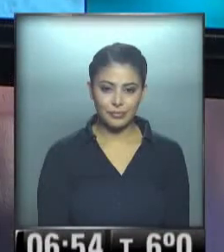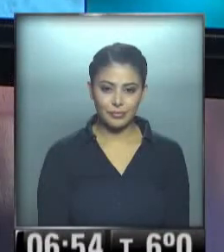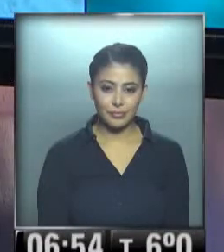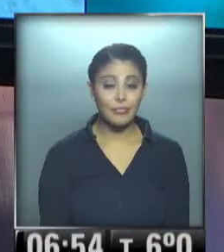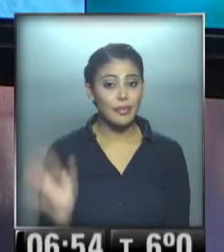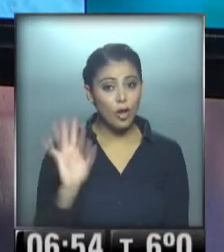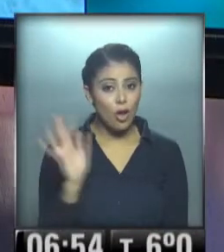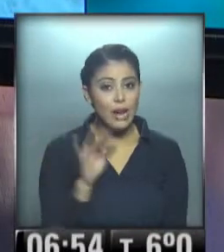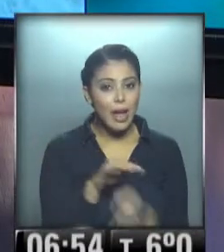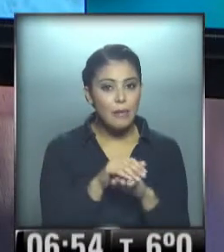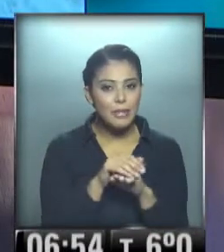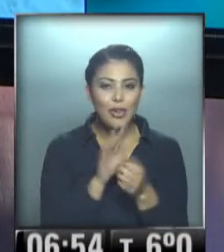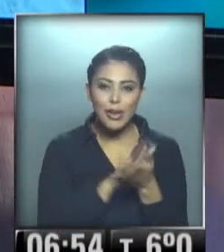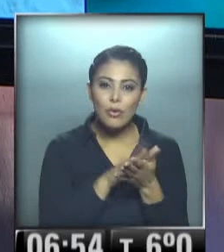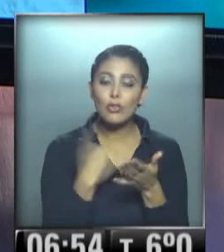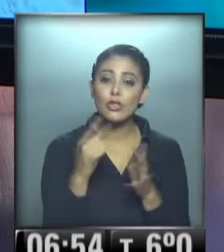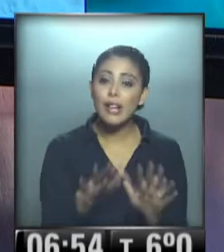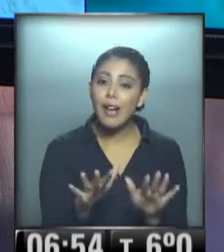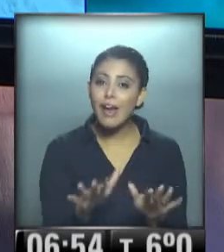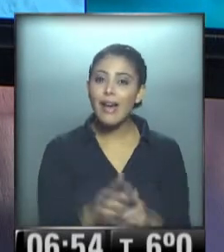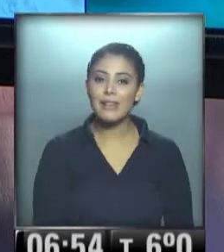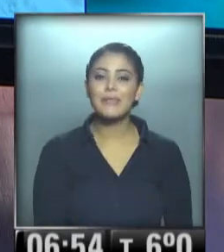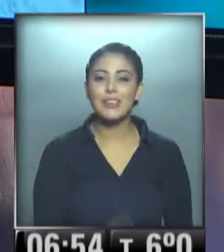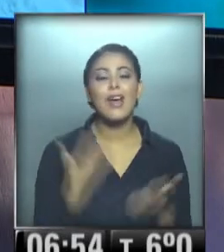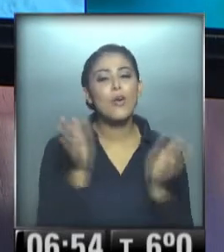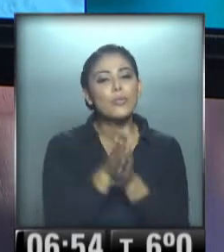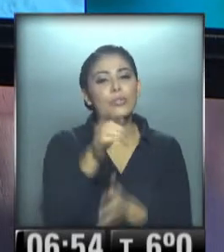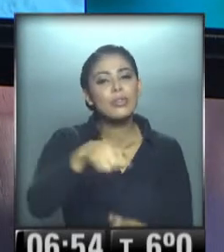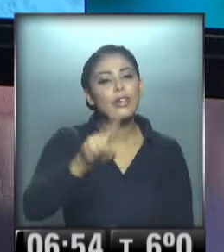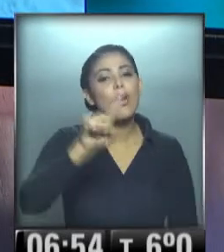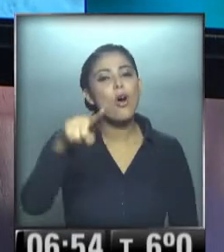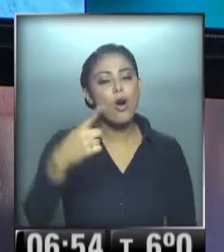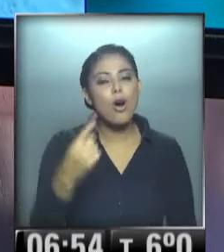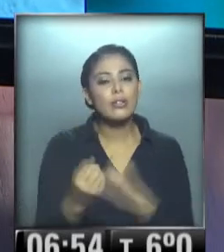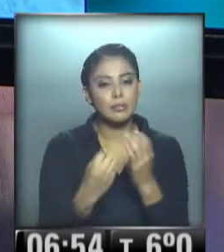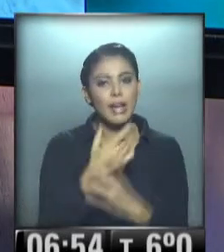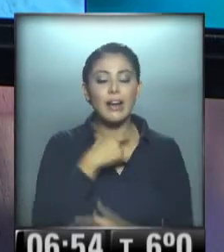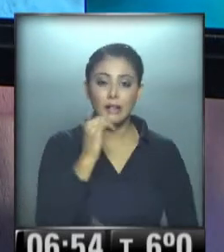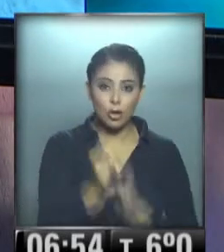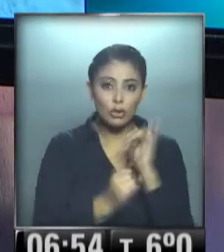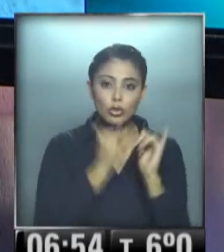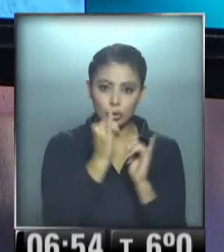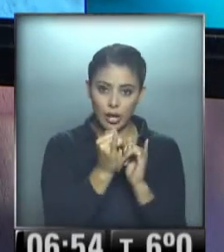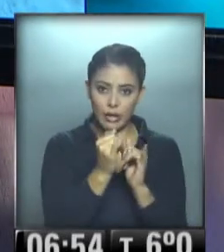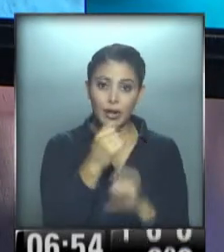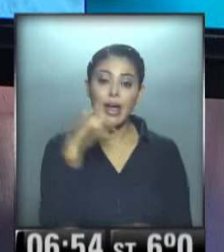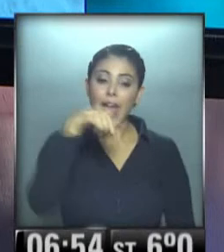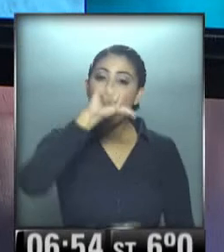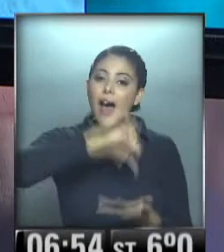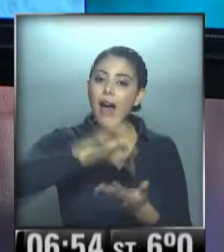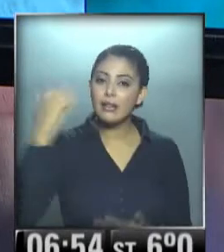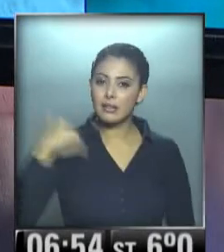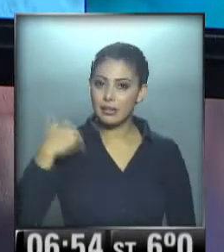Hola, queridos amigos, otra vez aquí estamos, acompañándolos en otro amanecer. Y queremos contarles cómo nuestro país